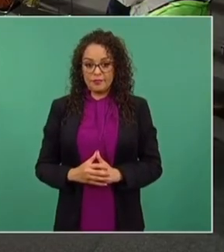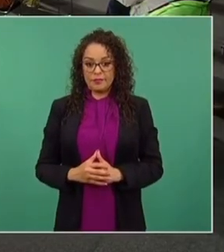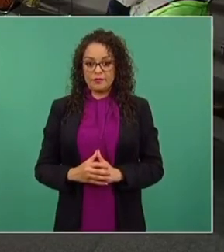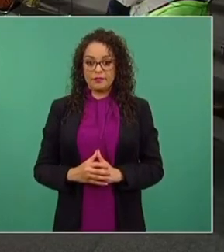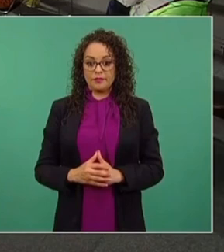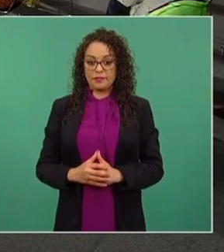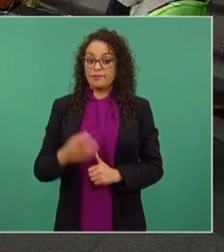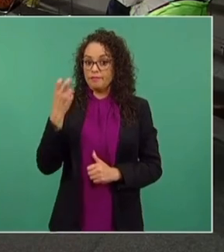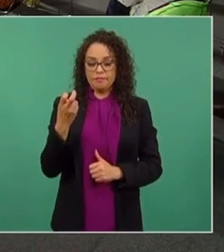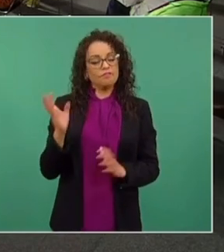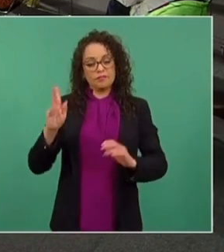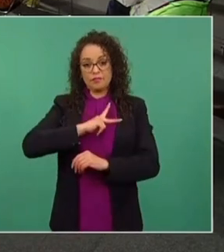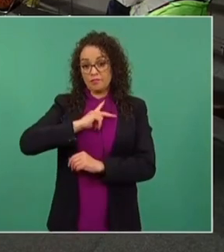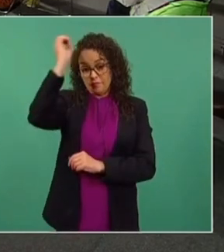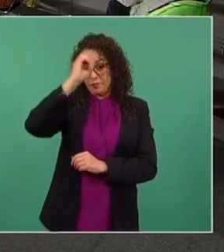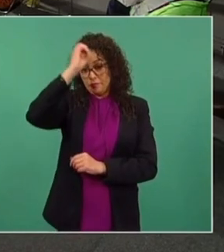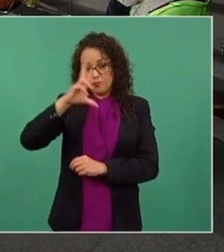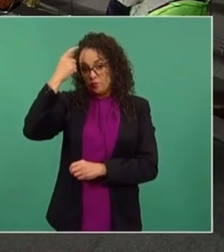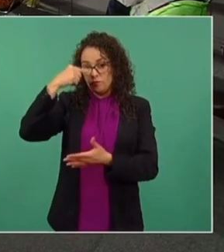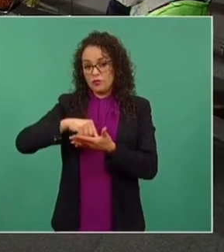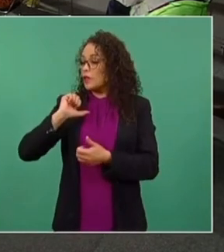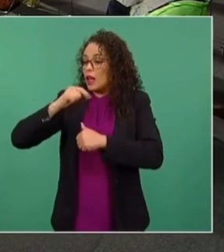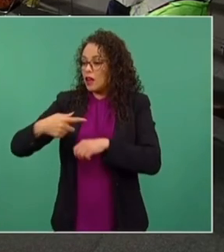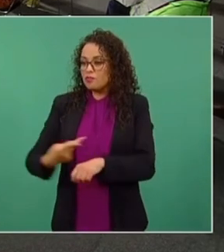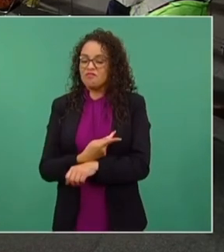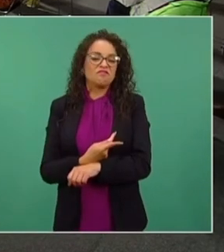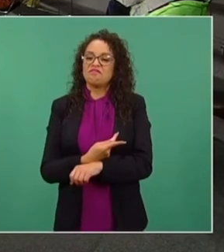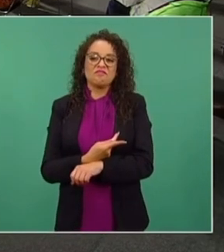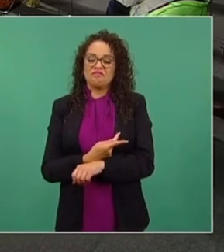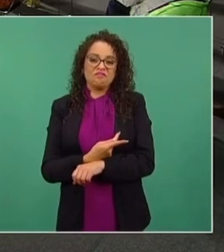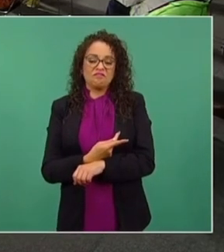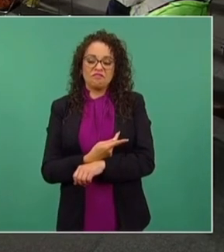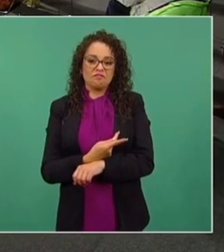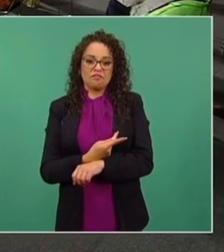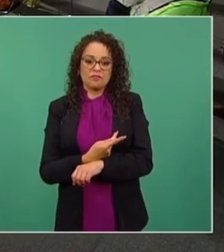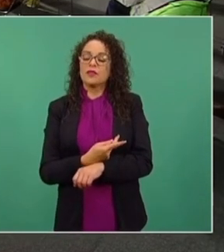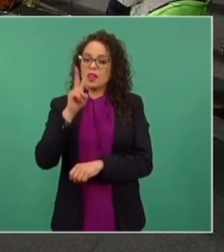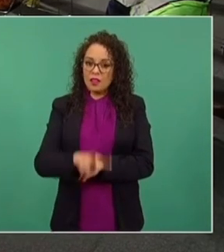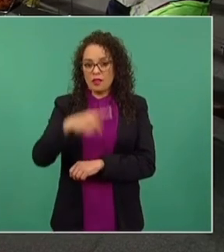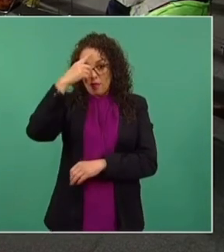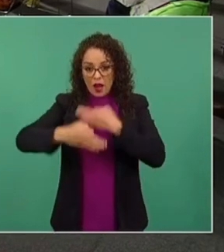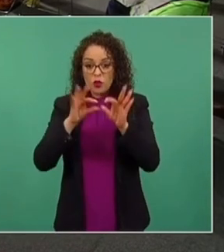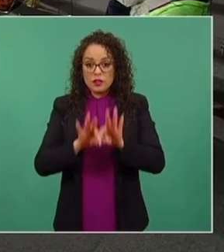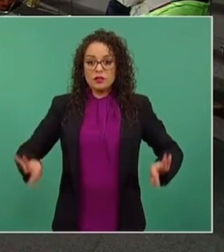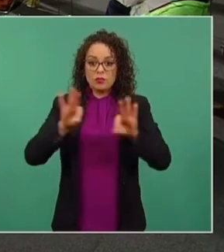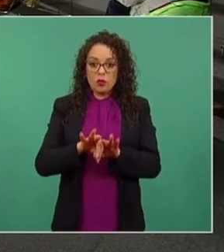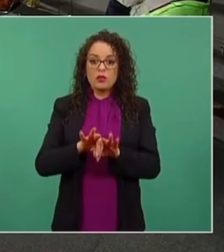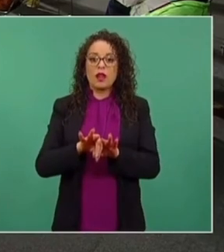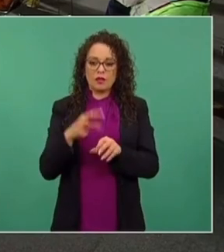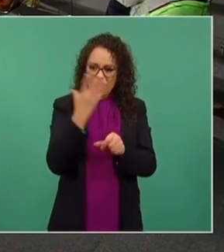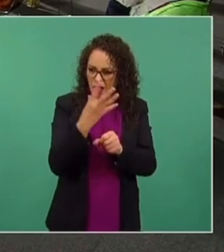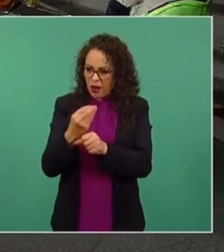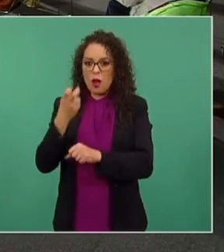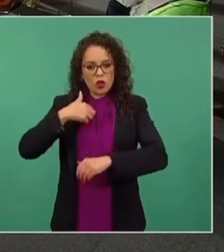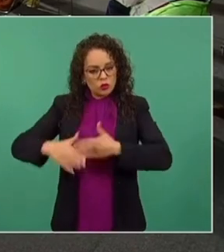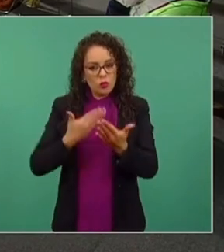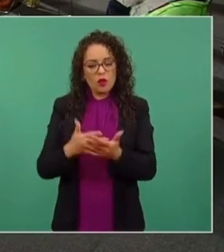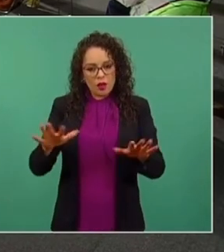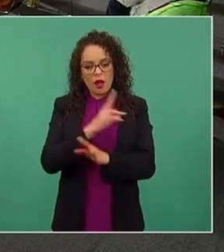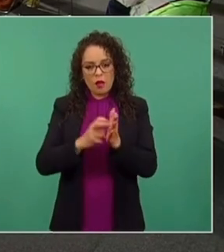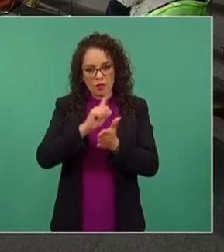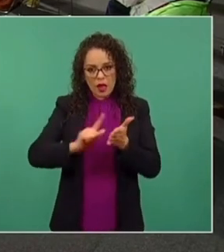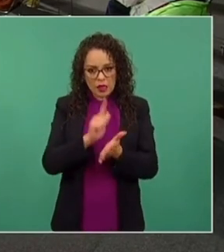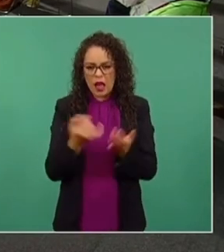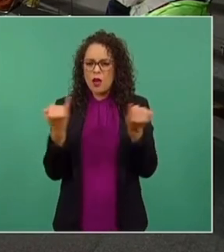No creo que vaya a suceder nada. Al contrario, es importante para todos poner orden. Es un poco lo que hablábamos del agua. Antes se podía,